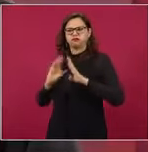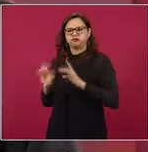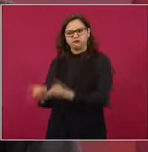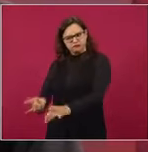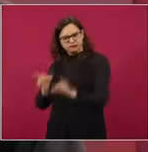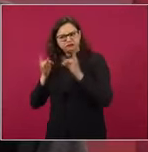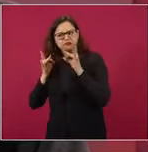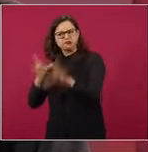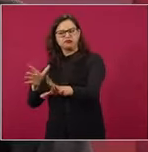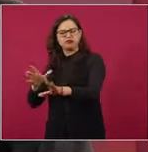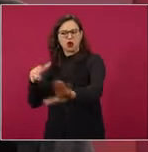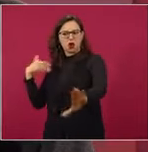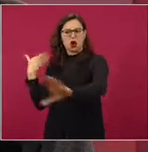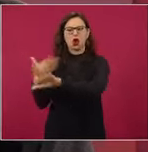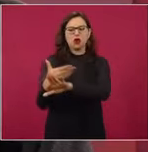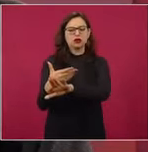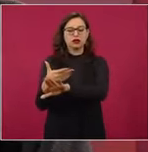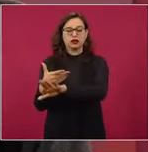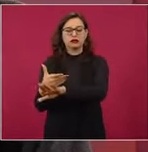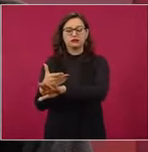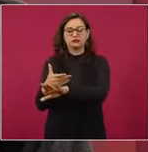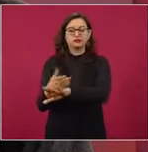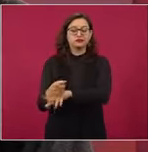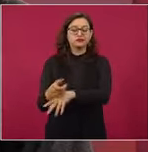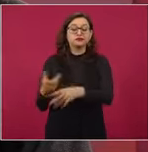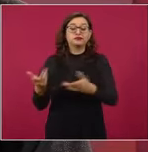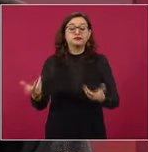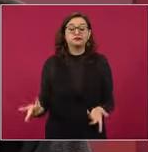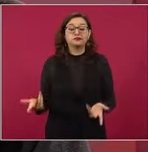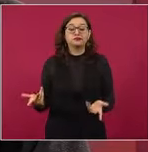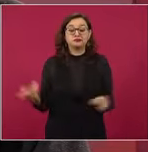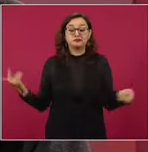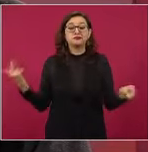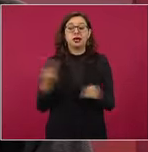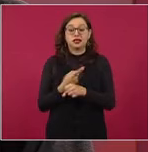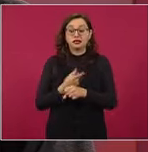y llegaron al gobierno